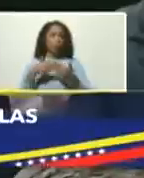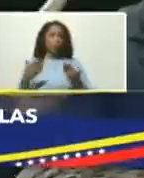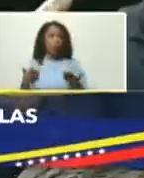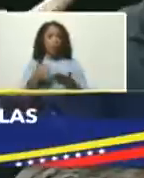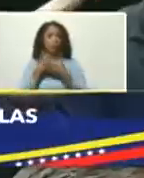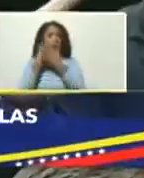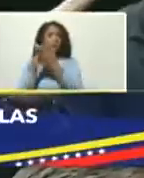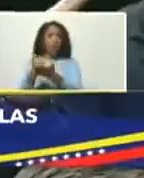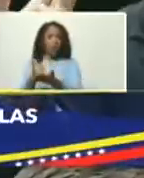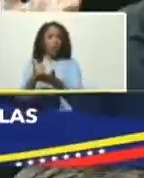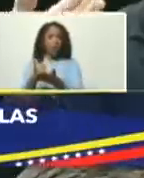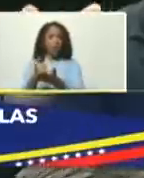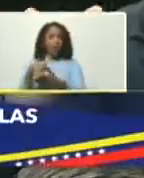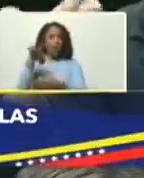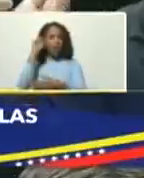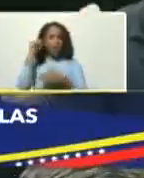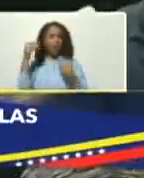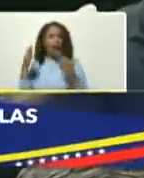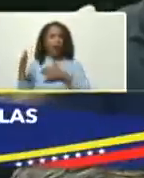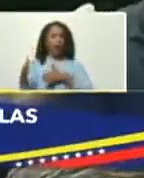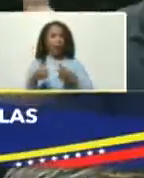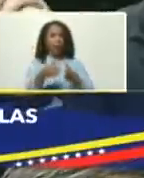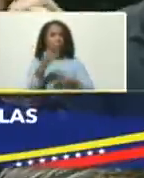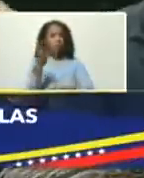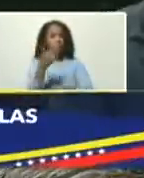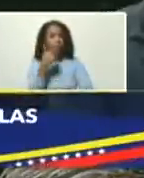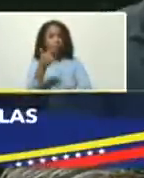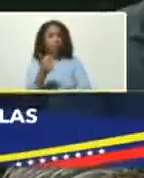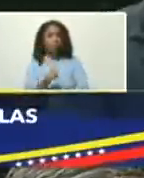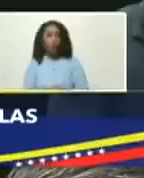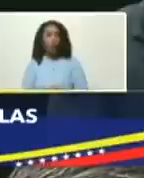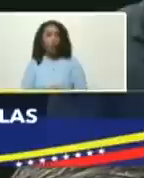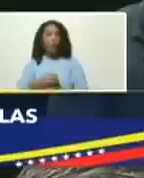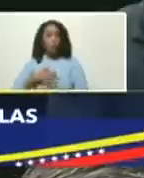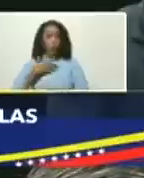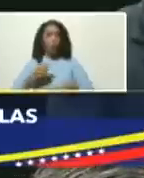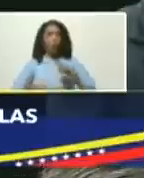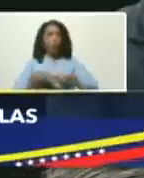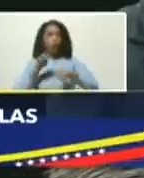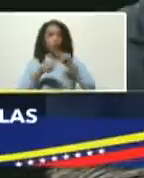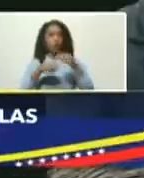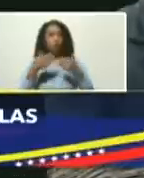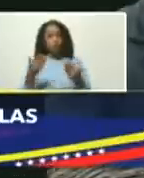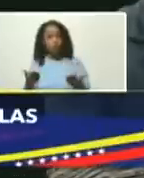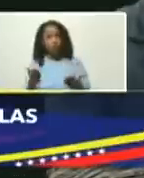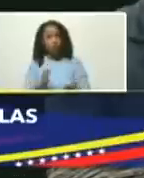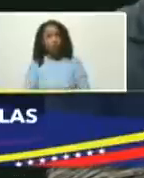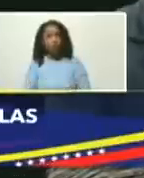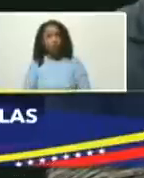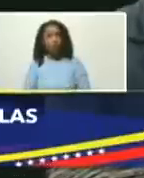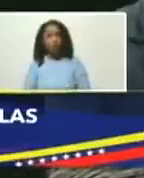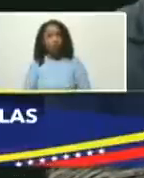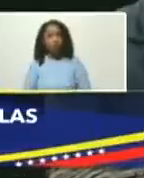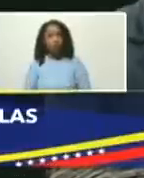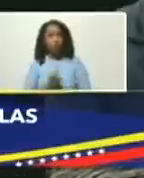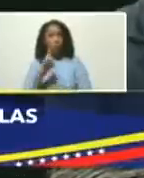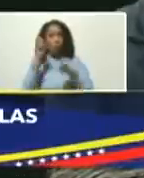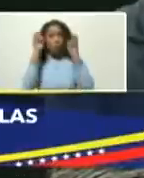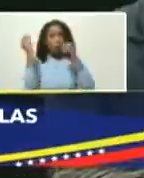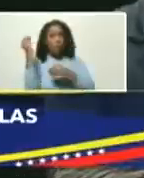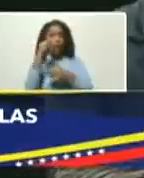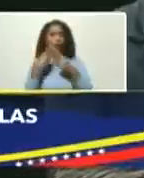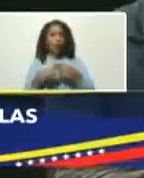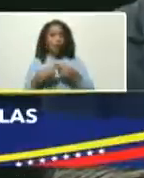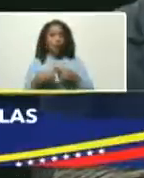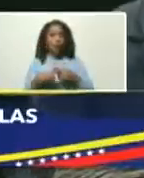ayudarlos a entender que el camino usted lo ha dictado y que lo podemos construir así que un espacio más una herramienta